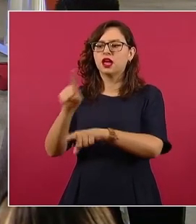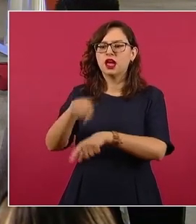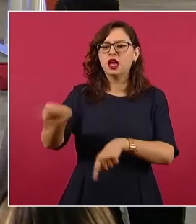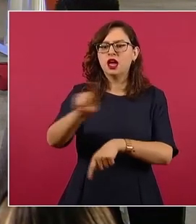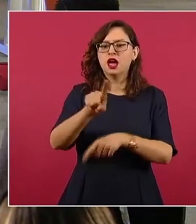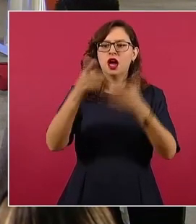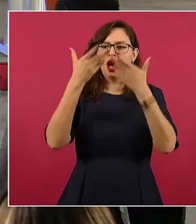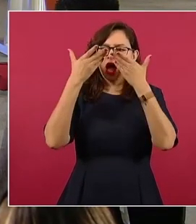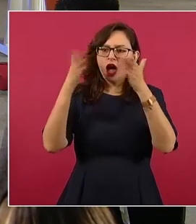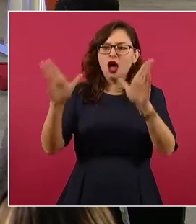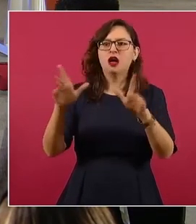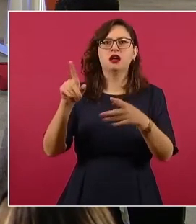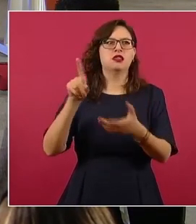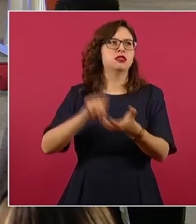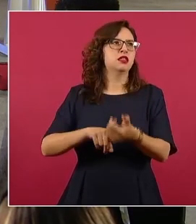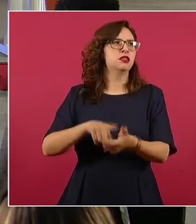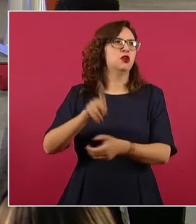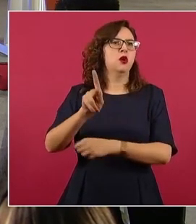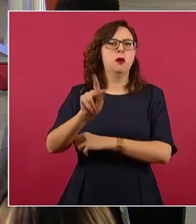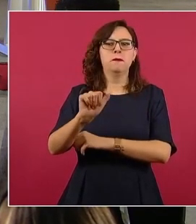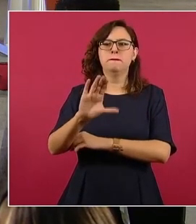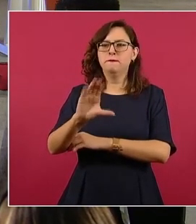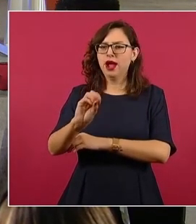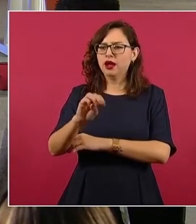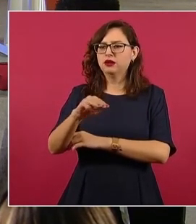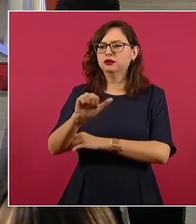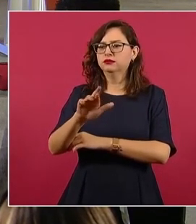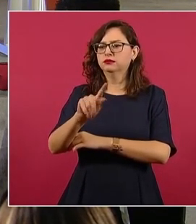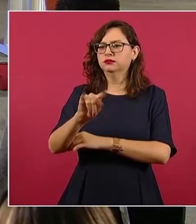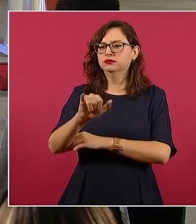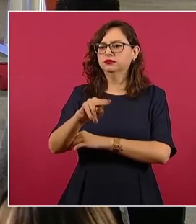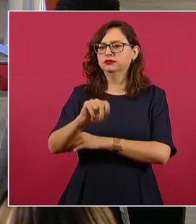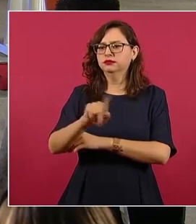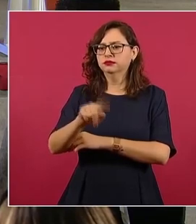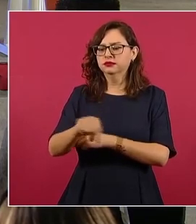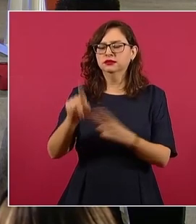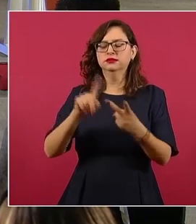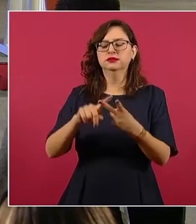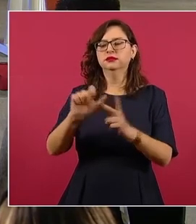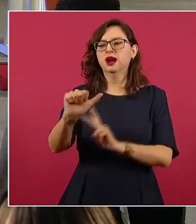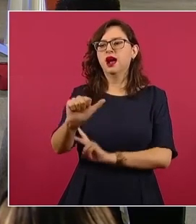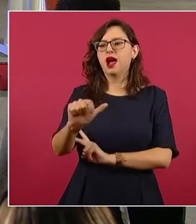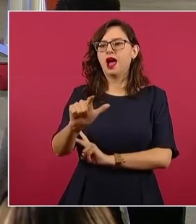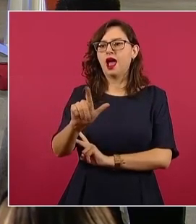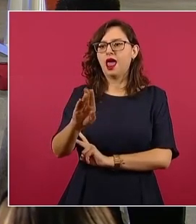Ahí escribía Paco Martínez de la Vega, Alberto Domingo.